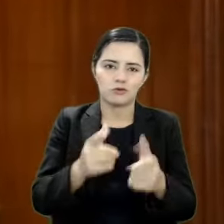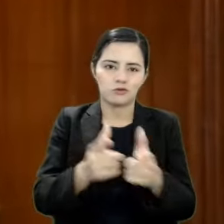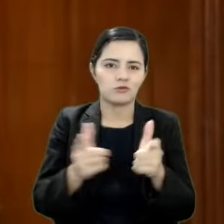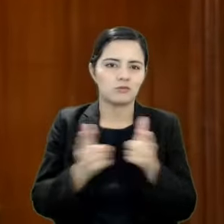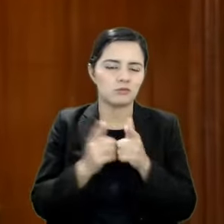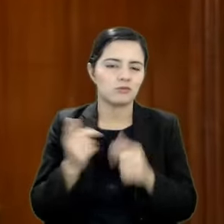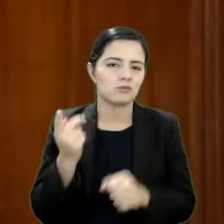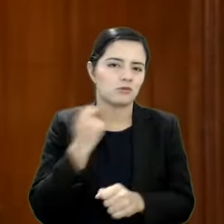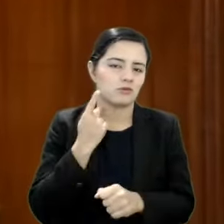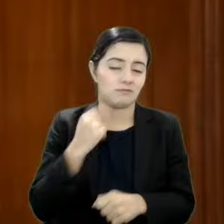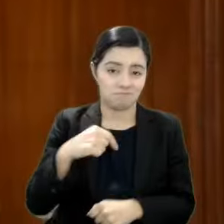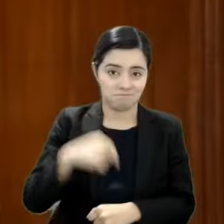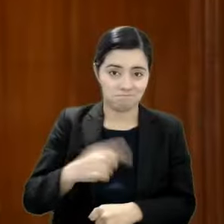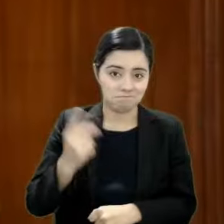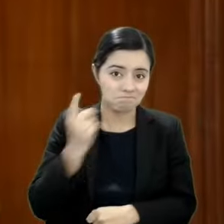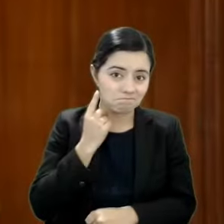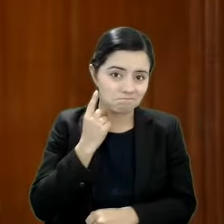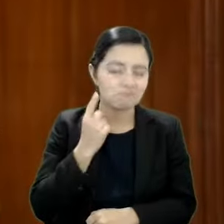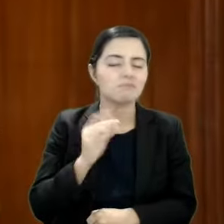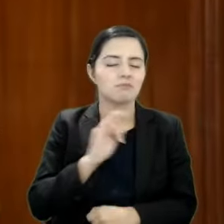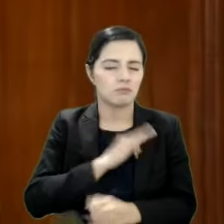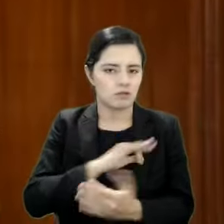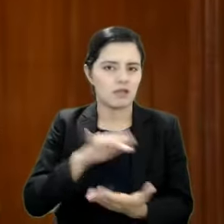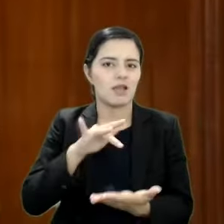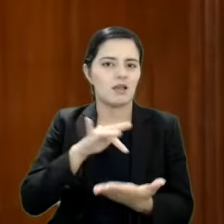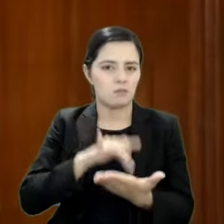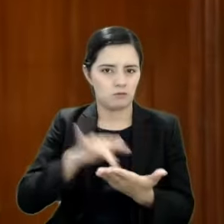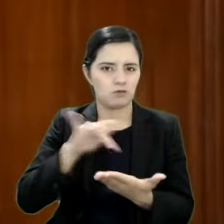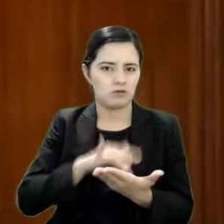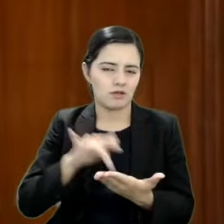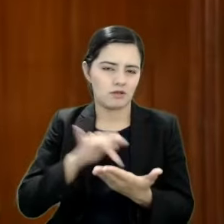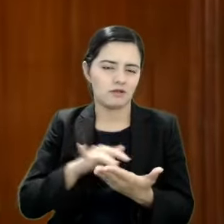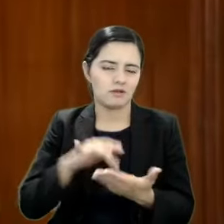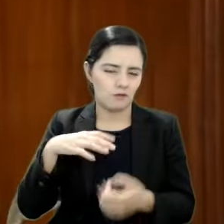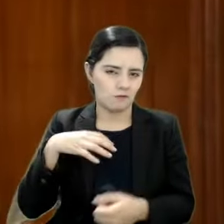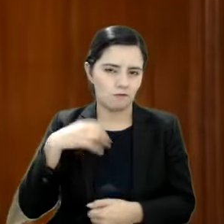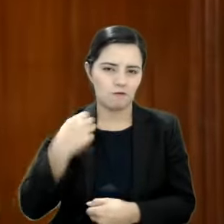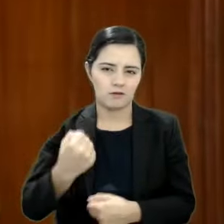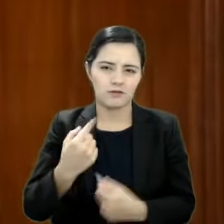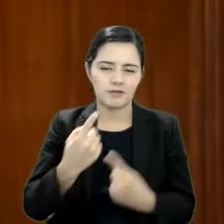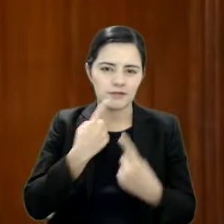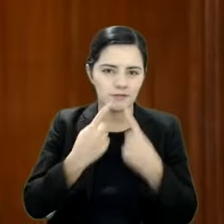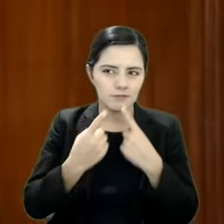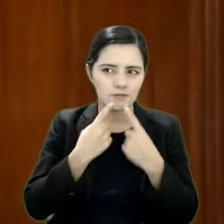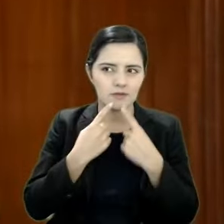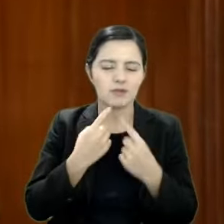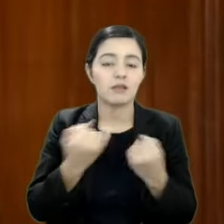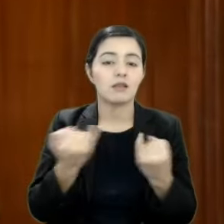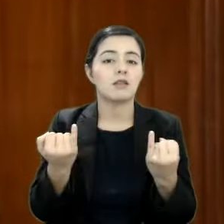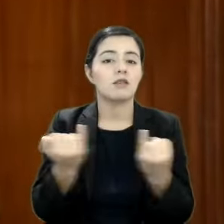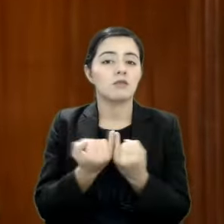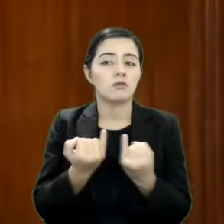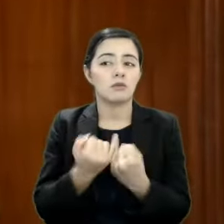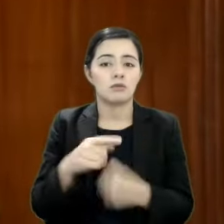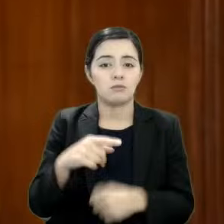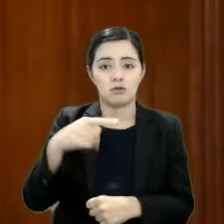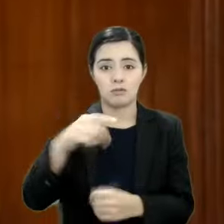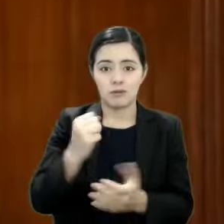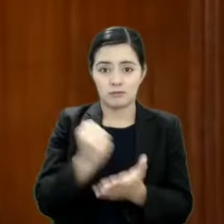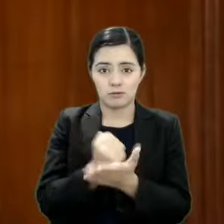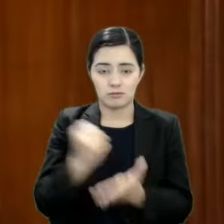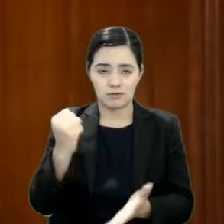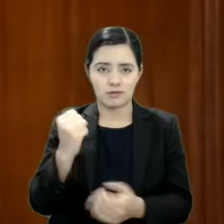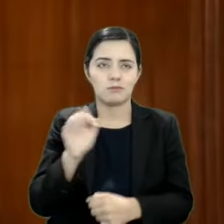a sumarse a este esfuerzo parlamentario e impulsar su aprobación.